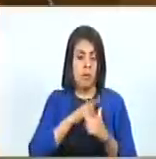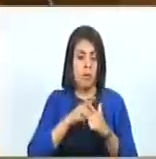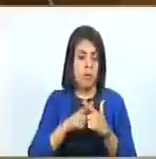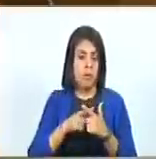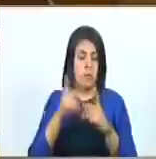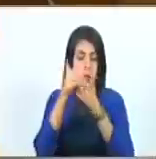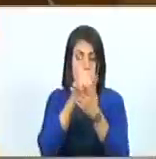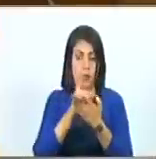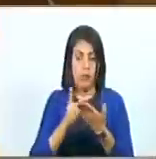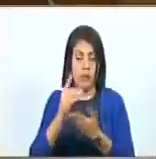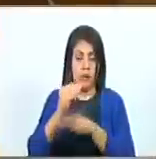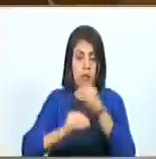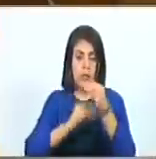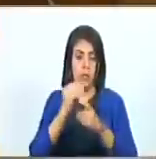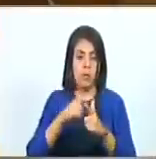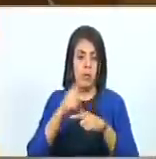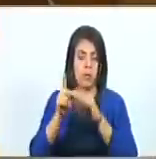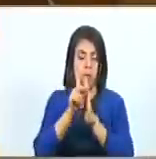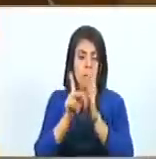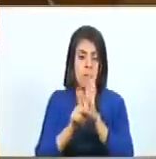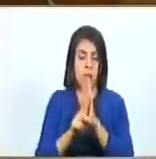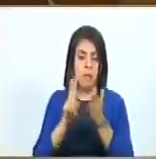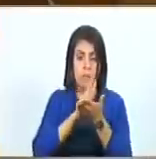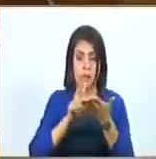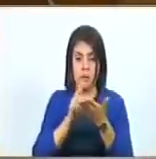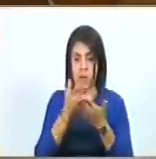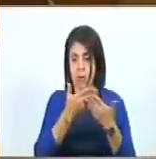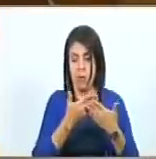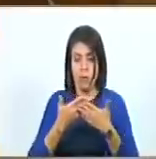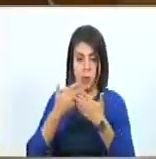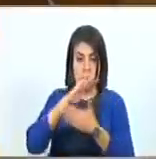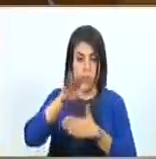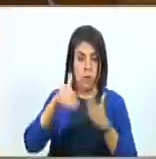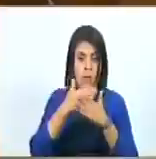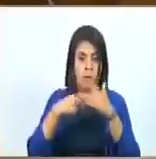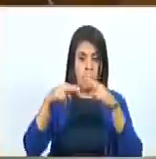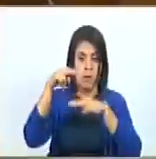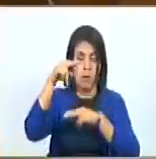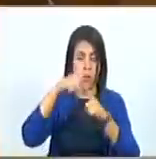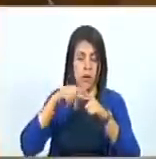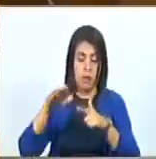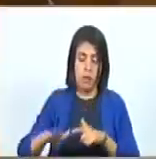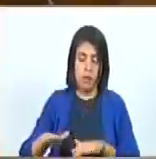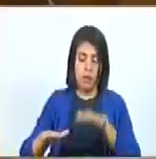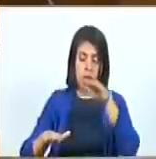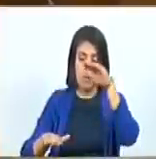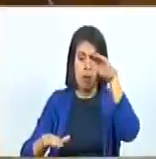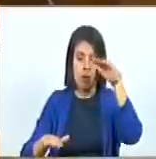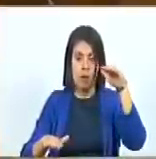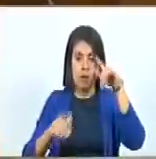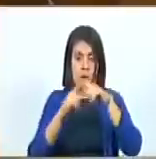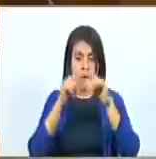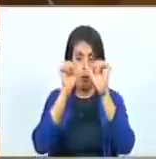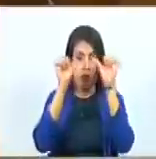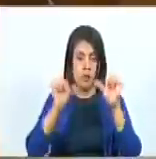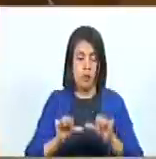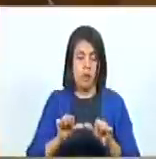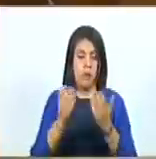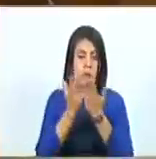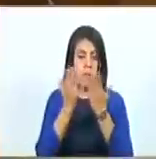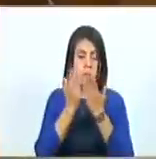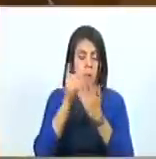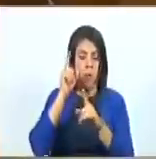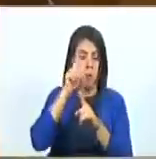diseñarán e incluirán en los programas de estudio de todos los niveles y modalidades del sistema educativo venezolano, la